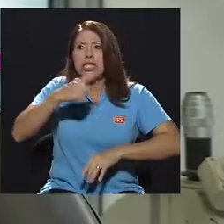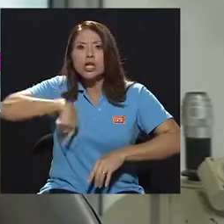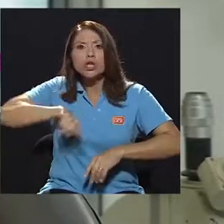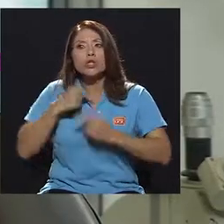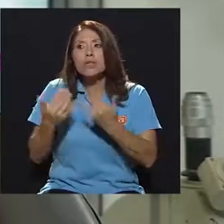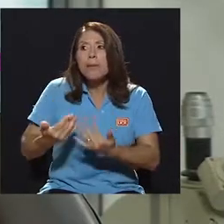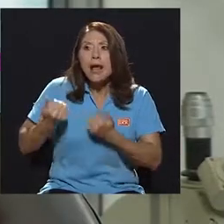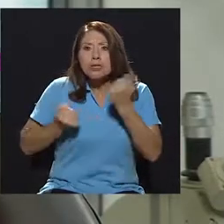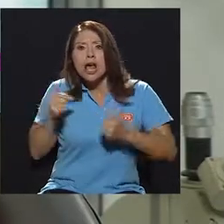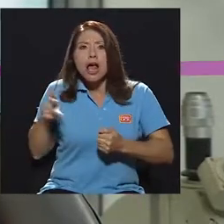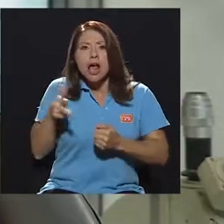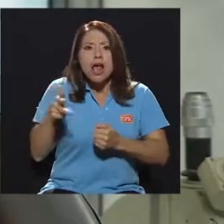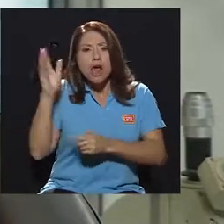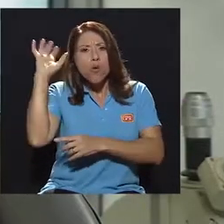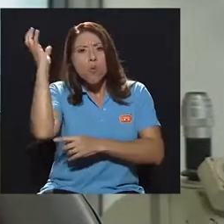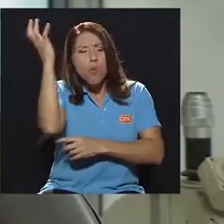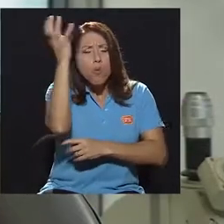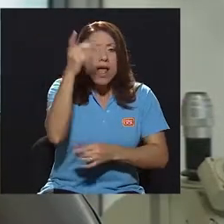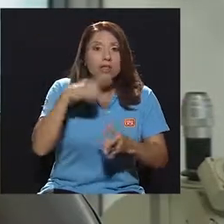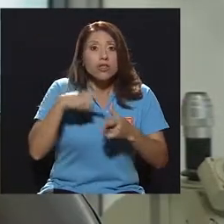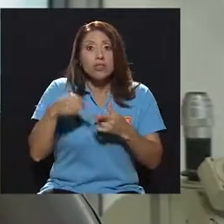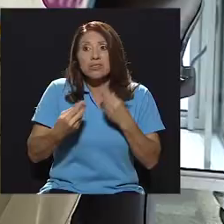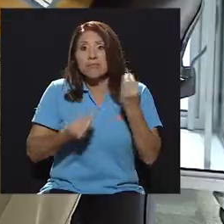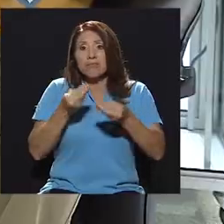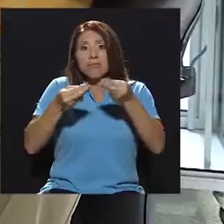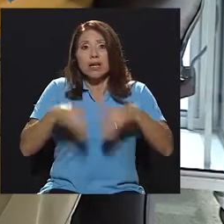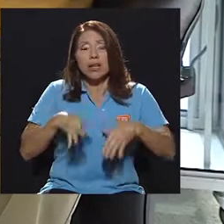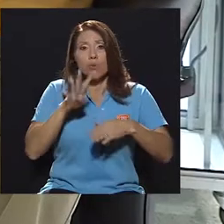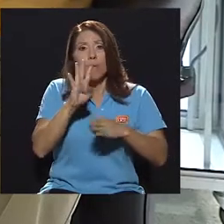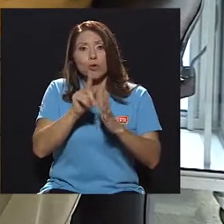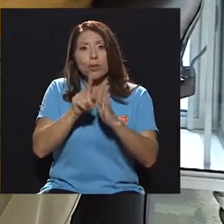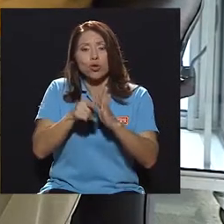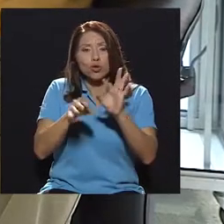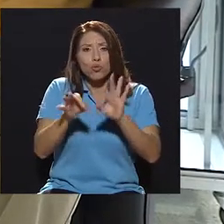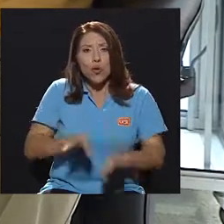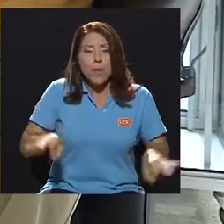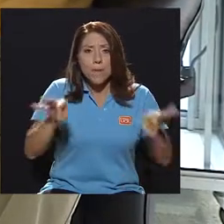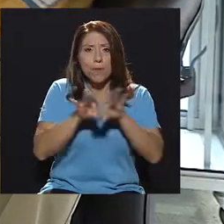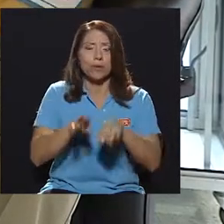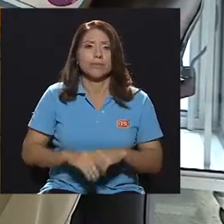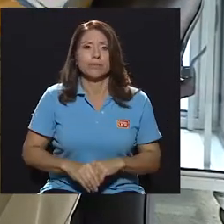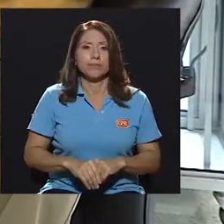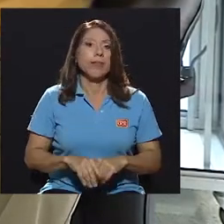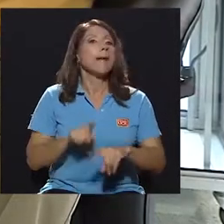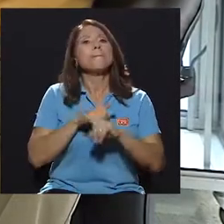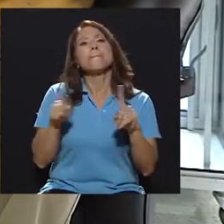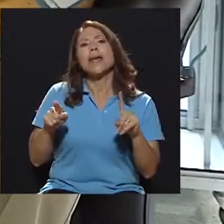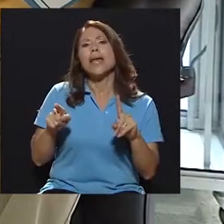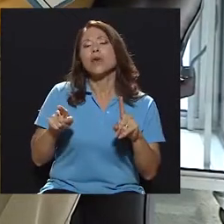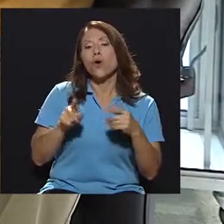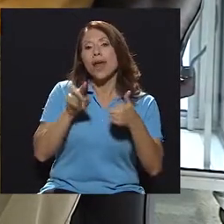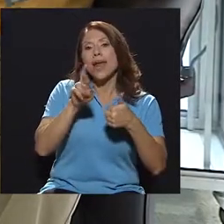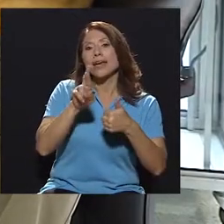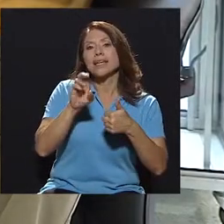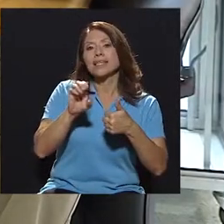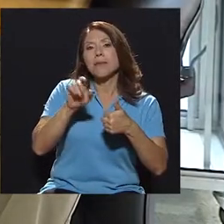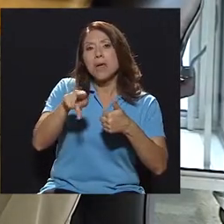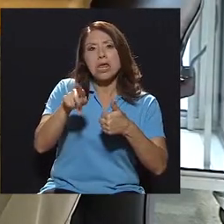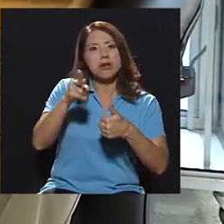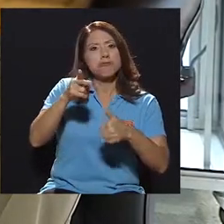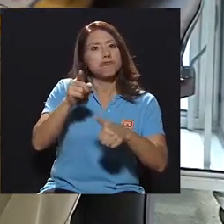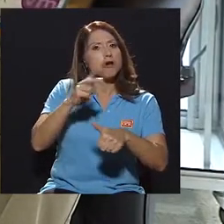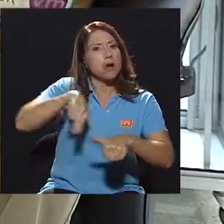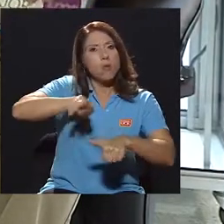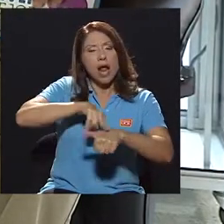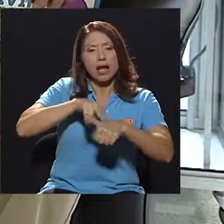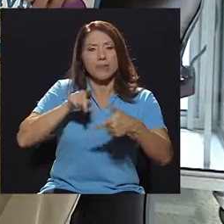cuerpos de rescate, vamos a perder esos cuatro minutos que son valiosos. Pero, ¿cuál es la diferencia más sustantiva entre el RCP regular y